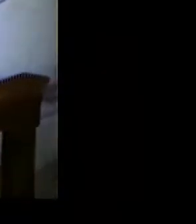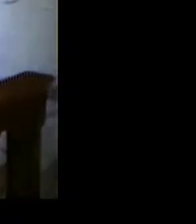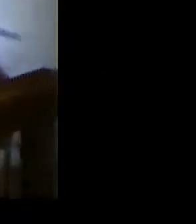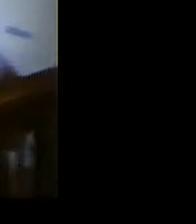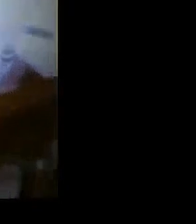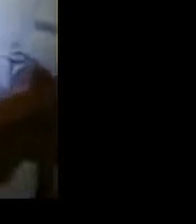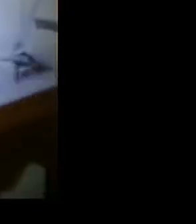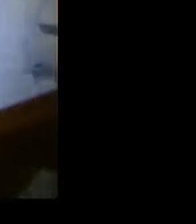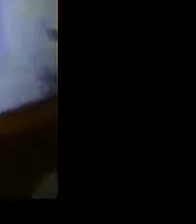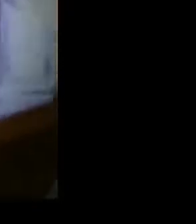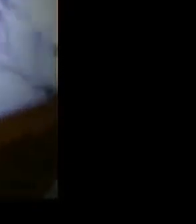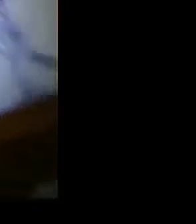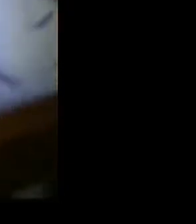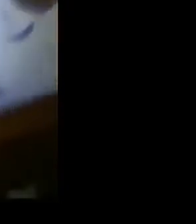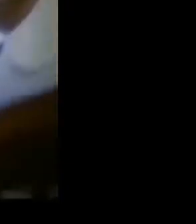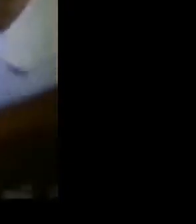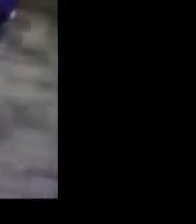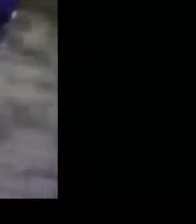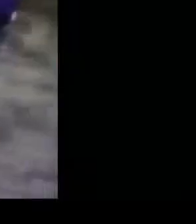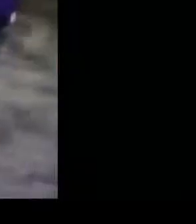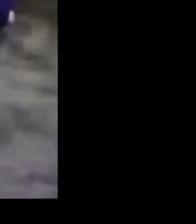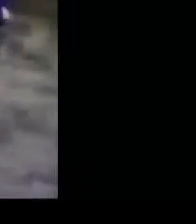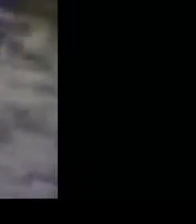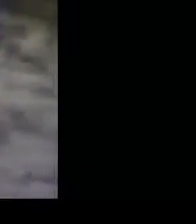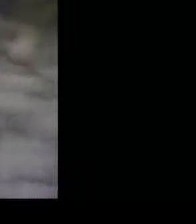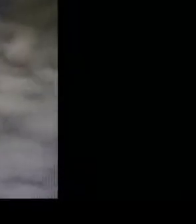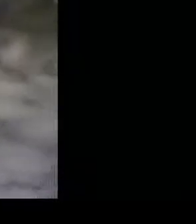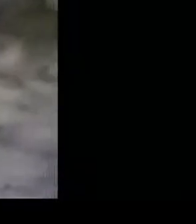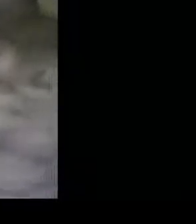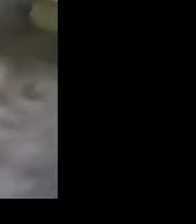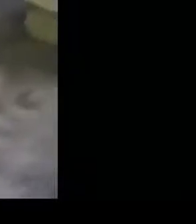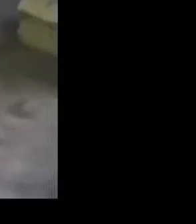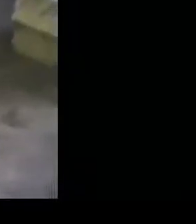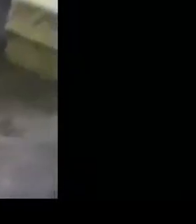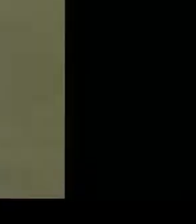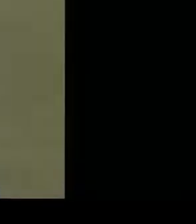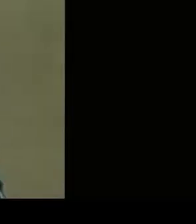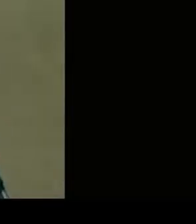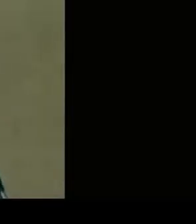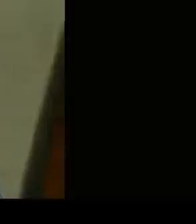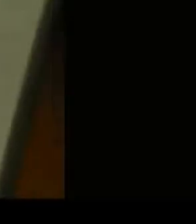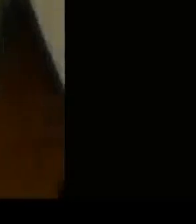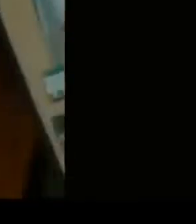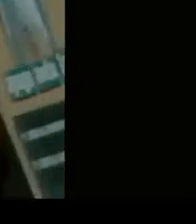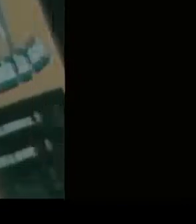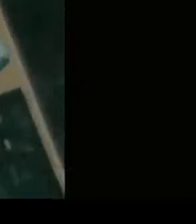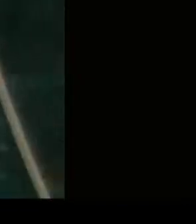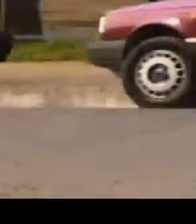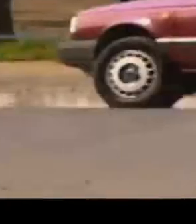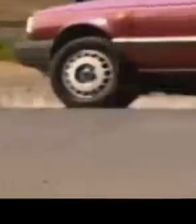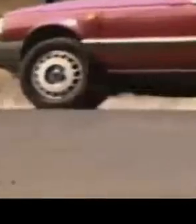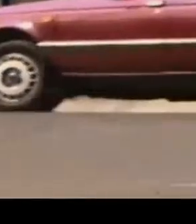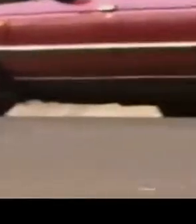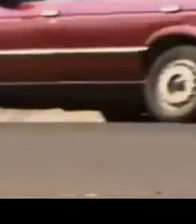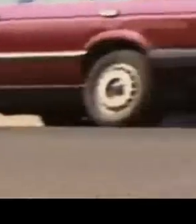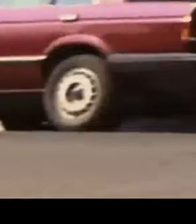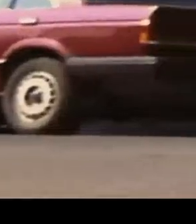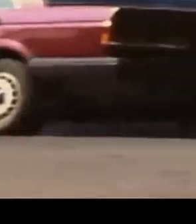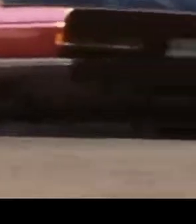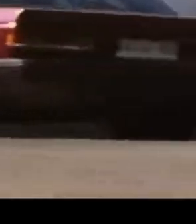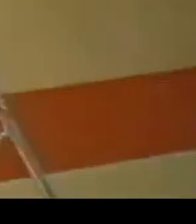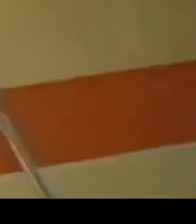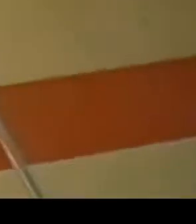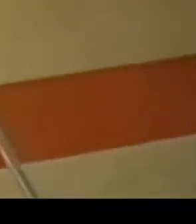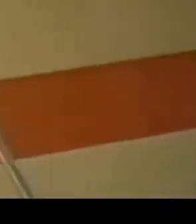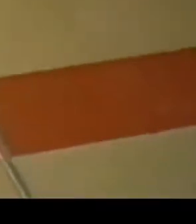apenas conocía la discapacidad. No se hablaba de derechos, tampoco de inclusión, pero a medida que Paula fue creciendo,